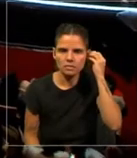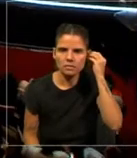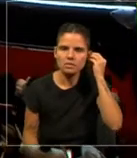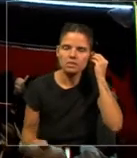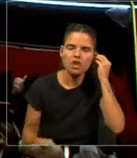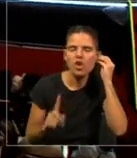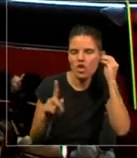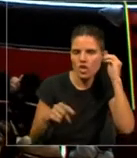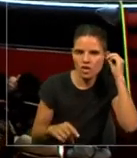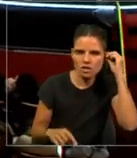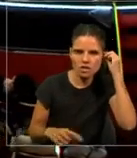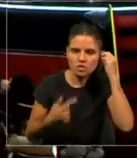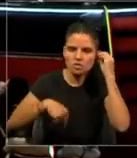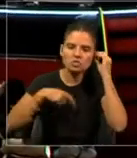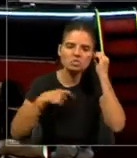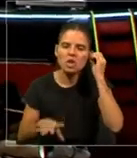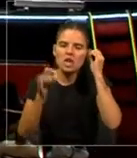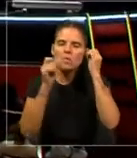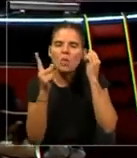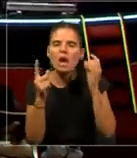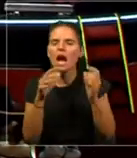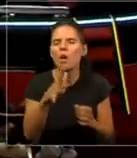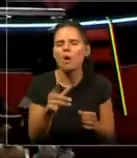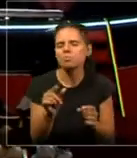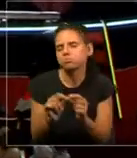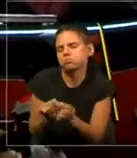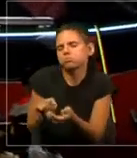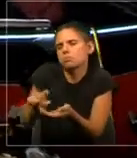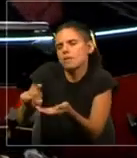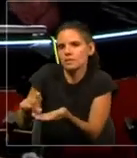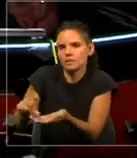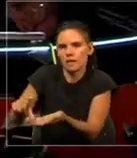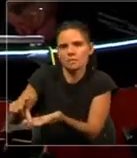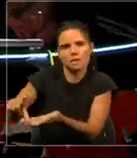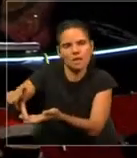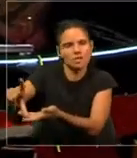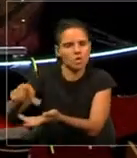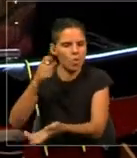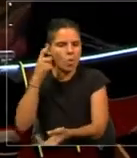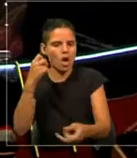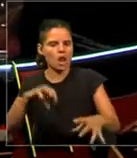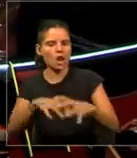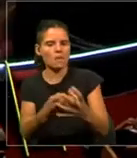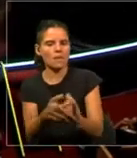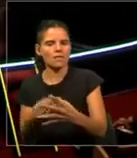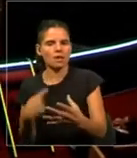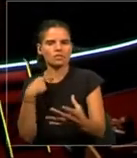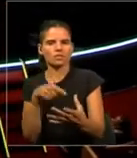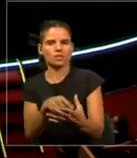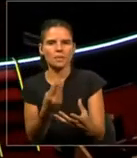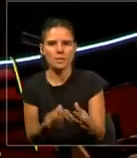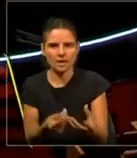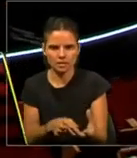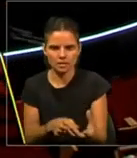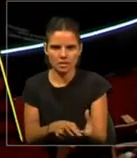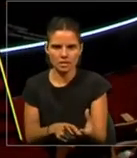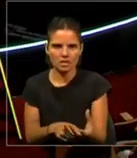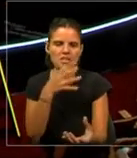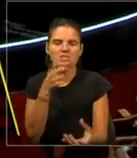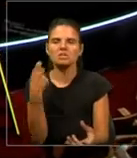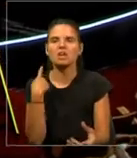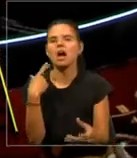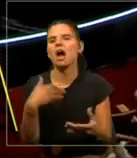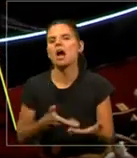más. Total, ¿qué le va a hacer? ¿Cuál es mi efecto en este planeta que aparece como inconmensurable, imposible que nosotros